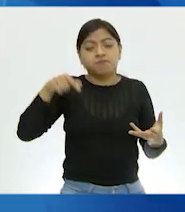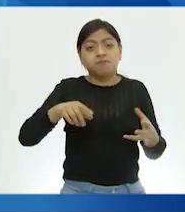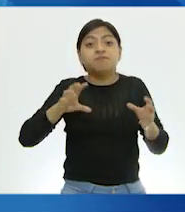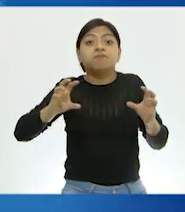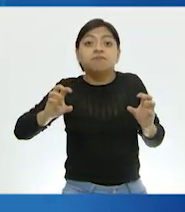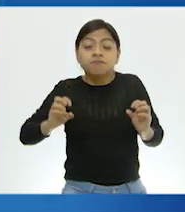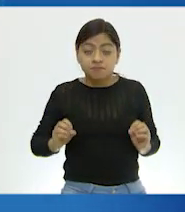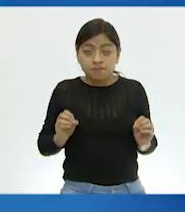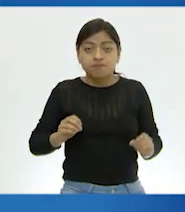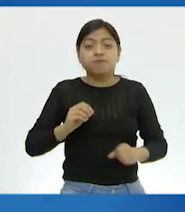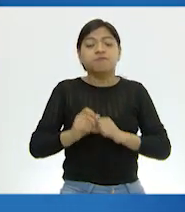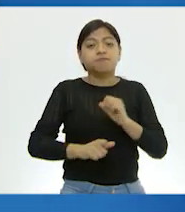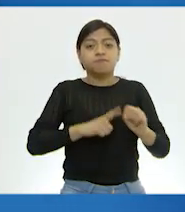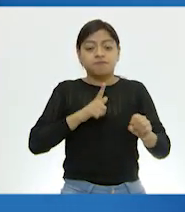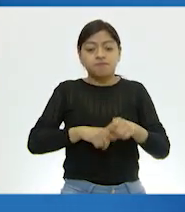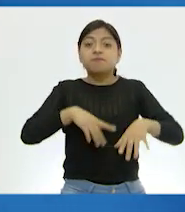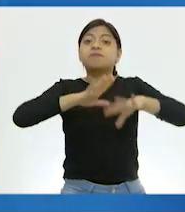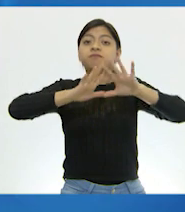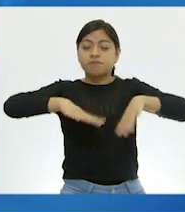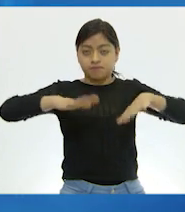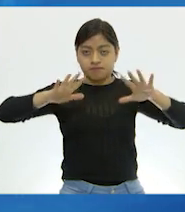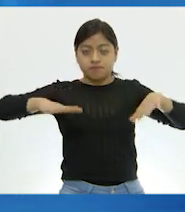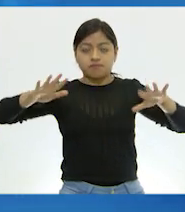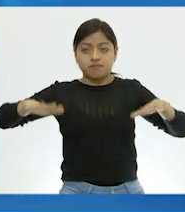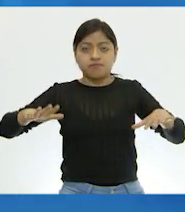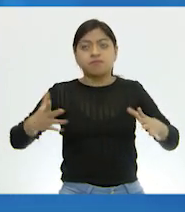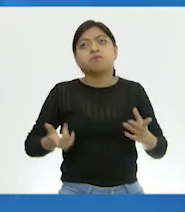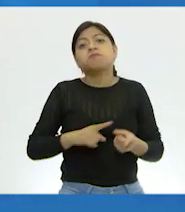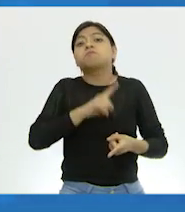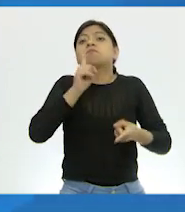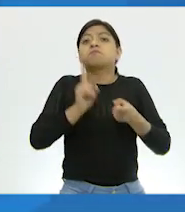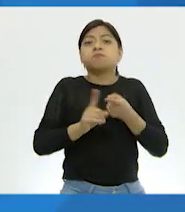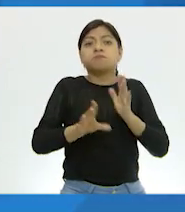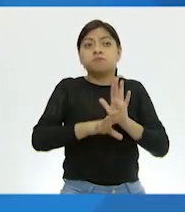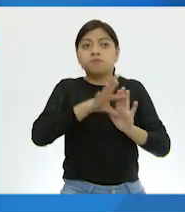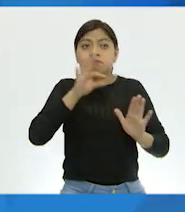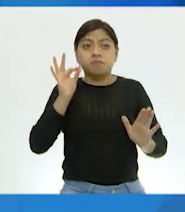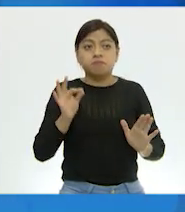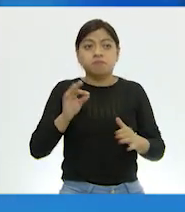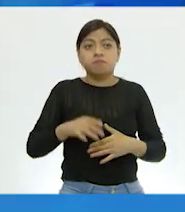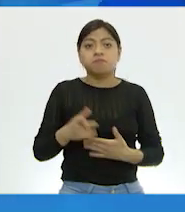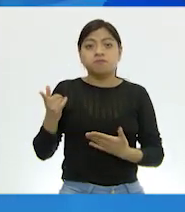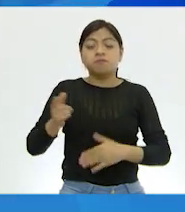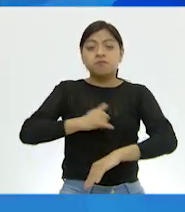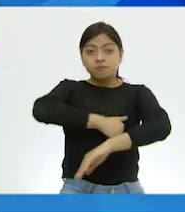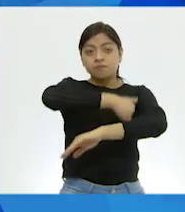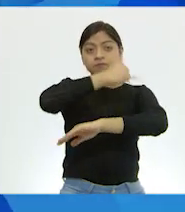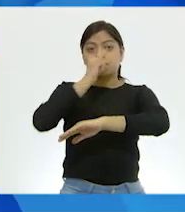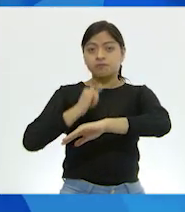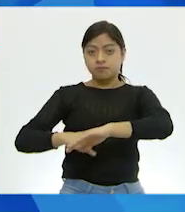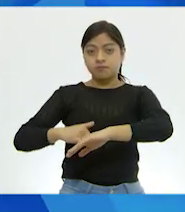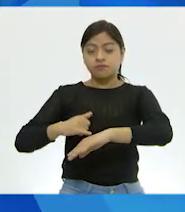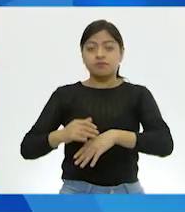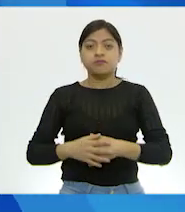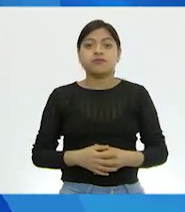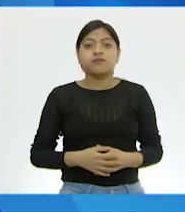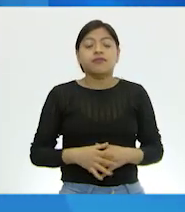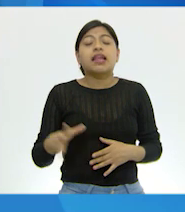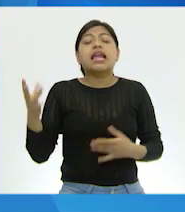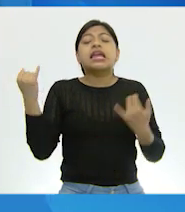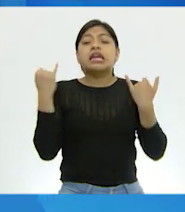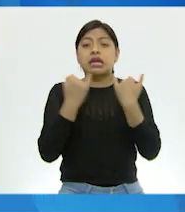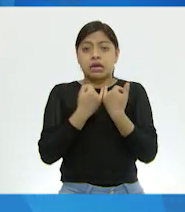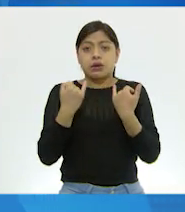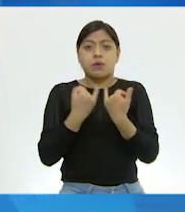también los animales marinos, como por ejemplo los cetáceos. Ahí podemos ver una ballena, también